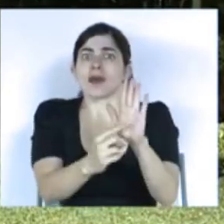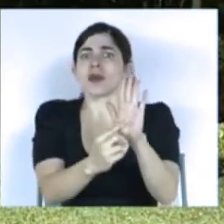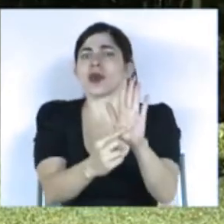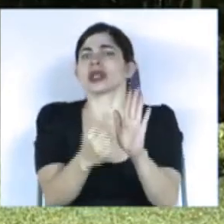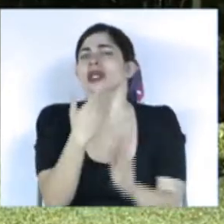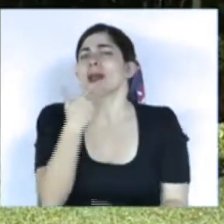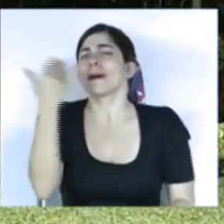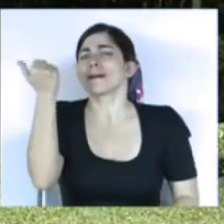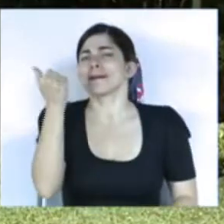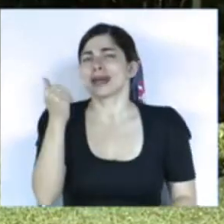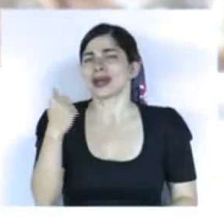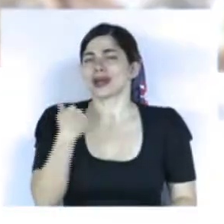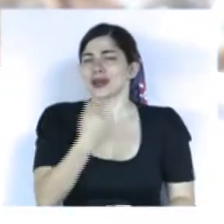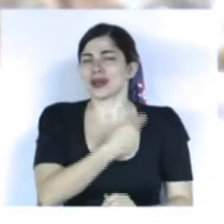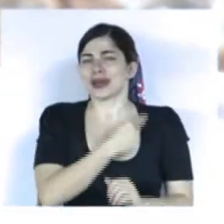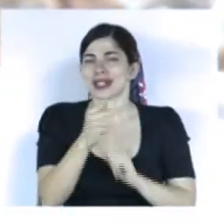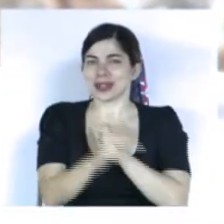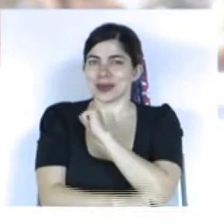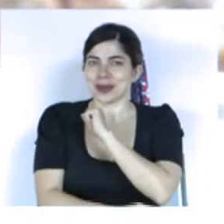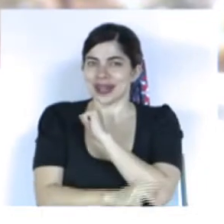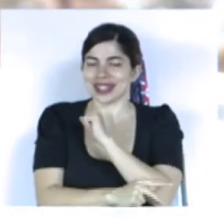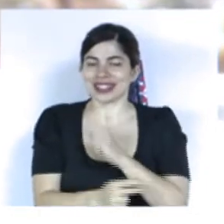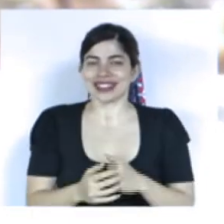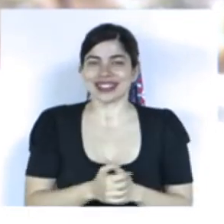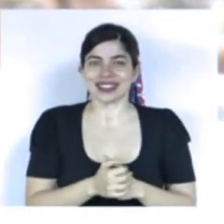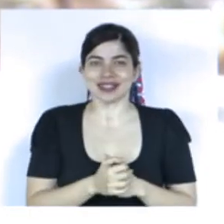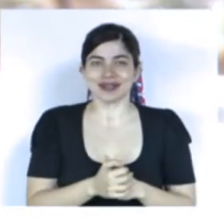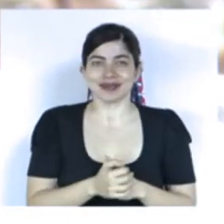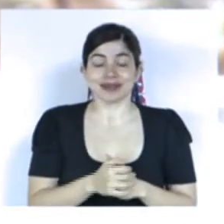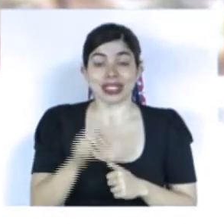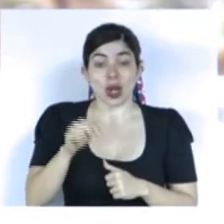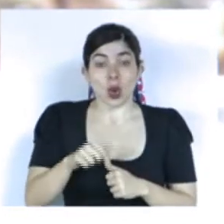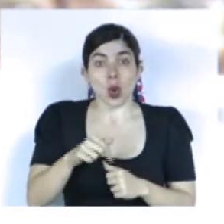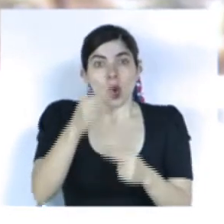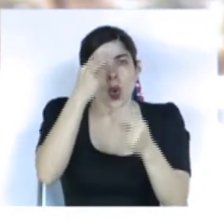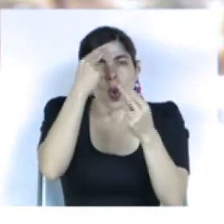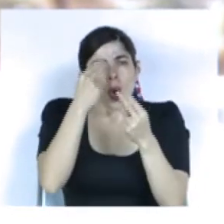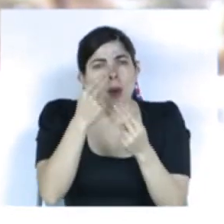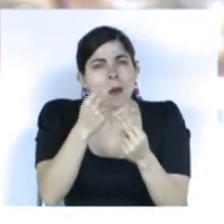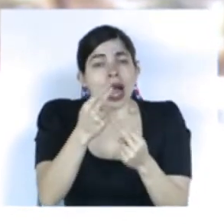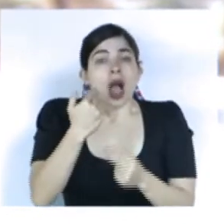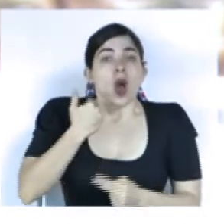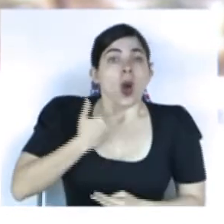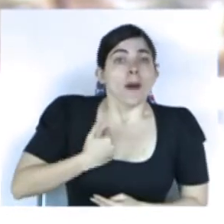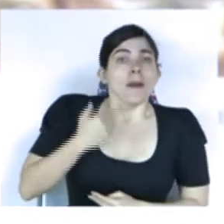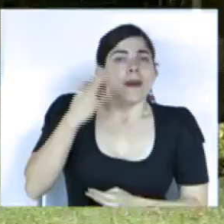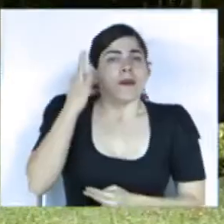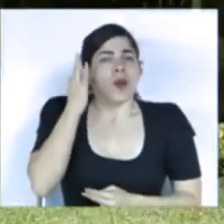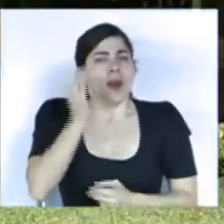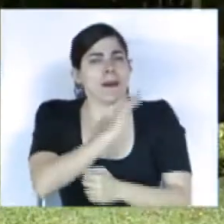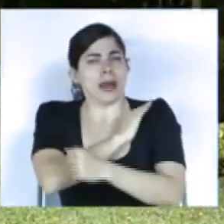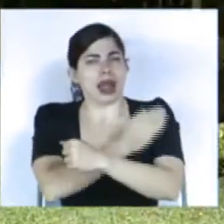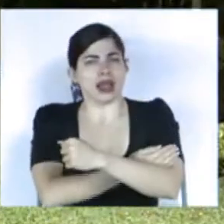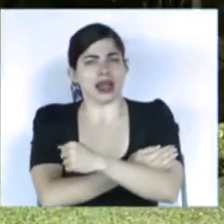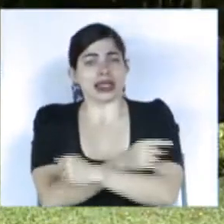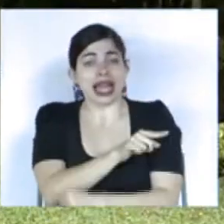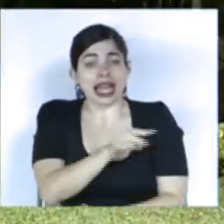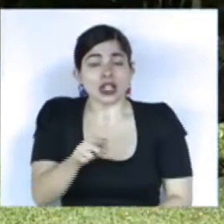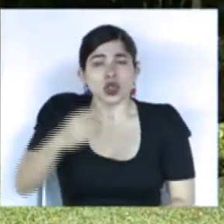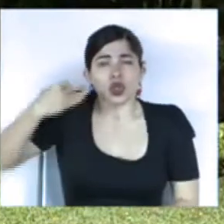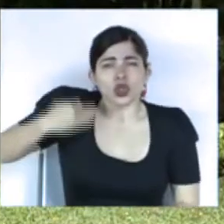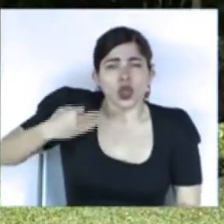mejor de nuestra patria. Este es un homenaje a hombres y mujeres valientes que cada día